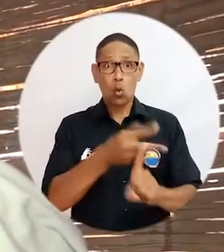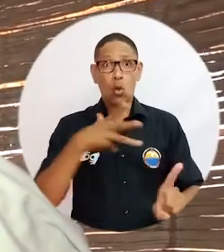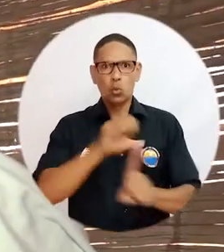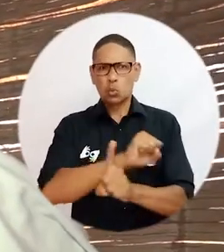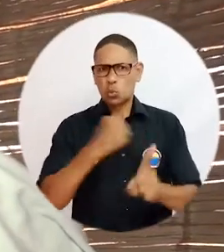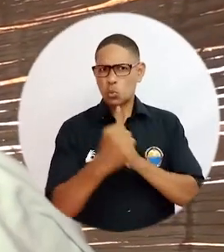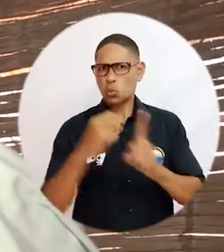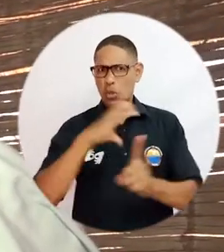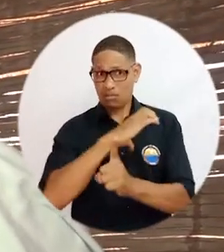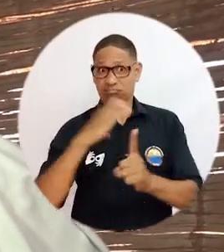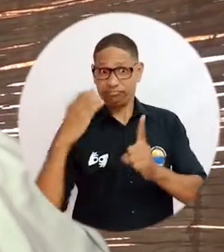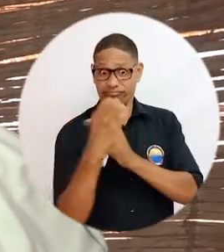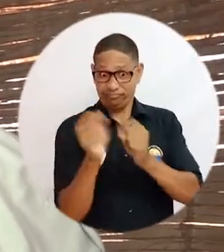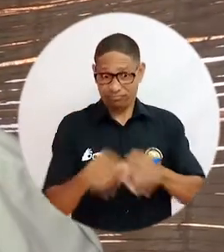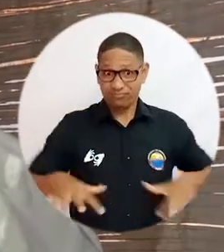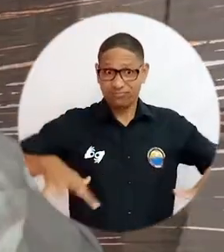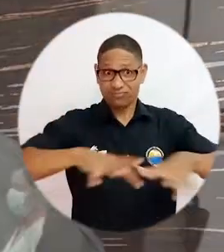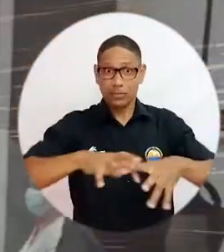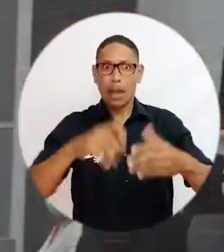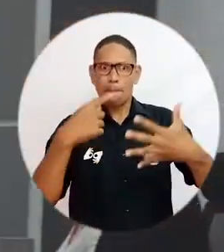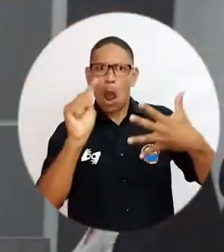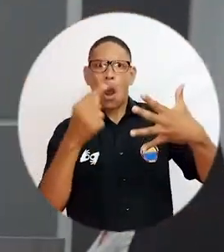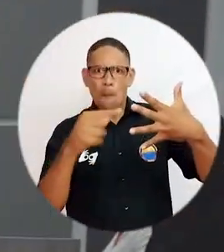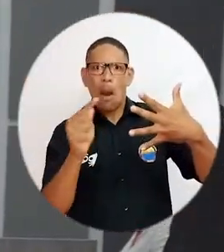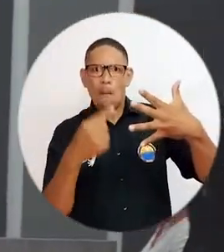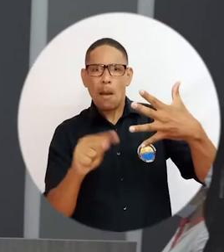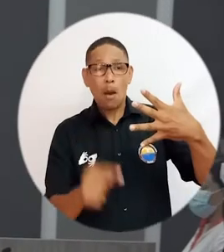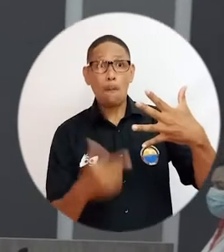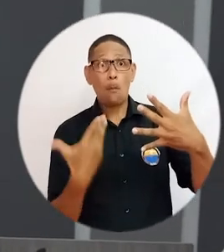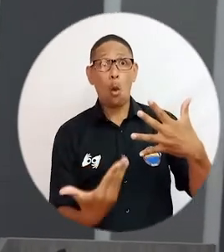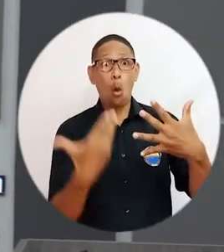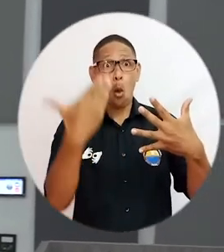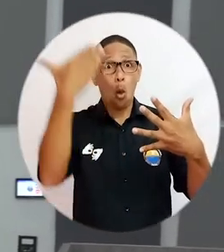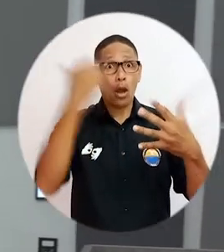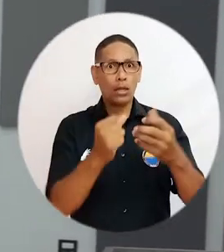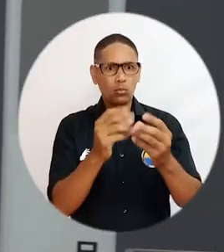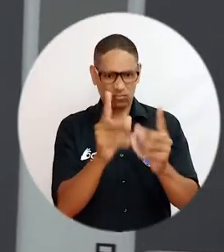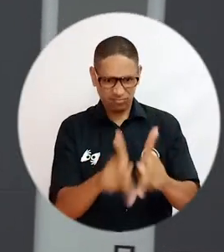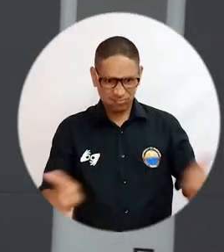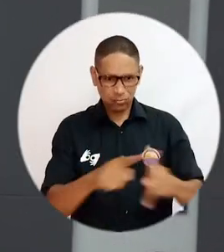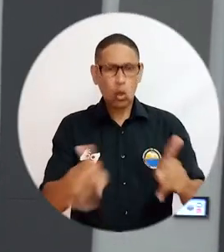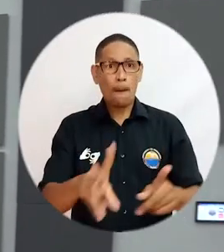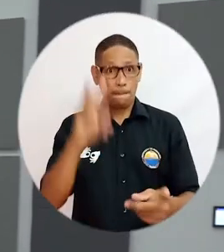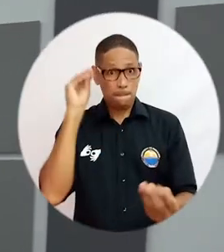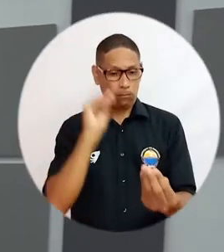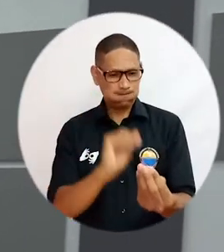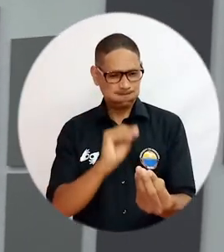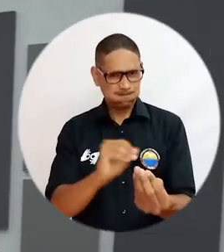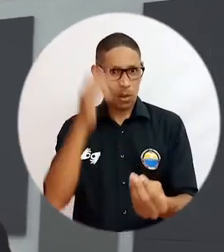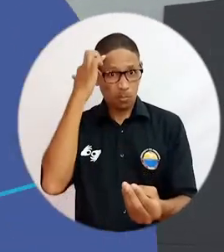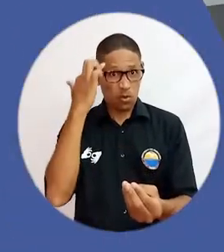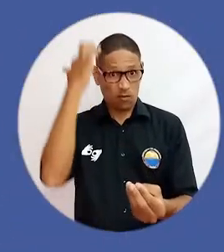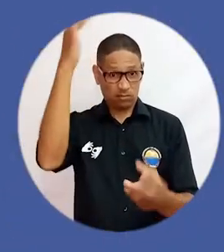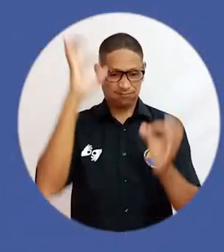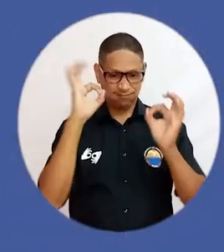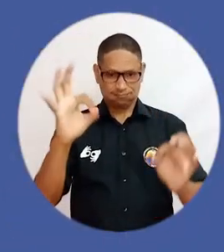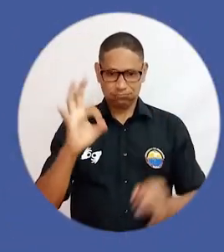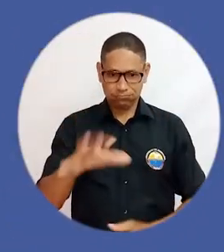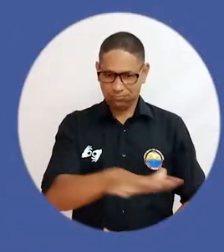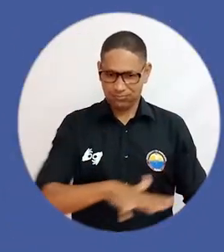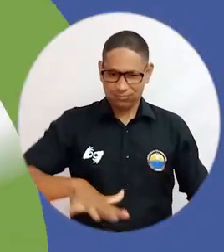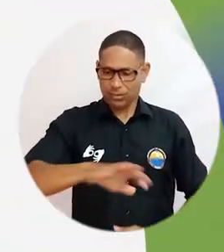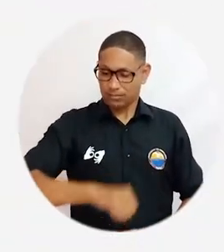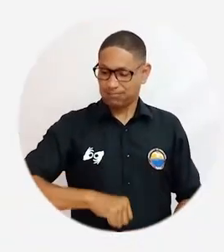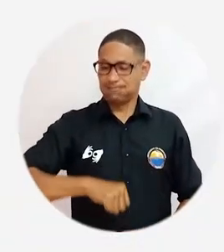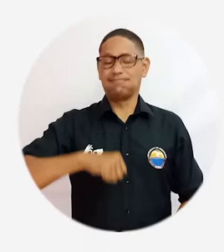impacto social y cultural en el territorio, entre otras virtudes que permiten formar mejores profesionales y ser orgullo de la región.